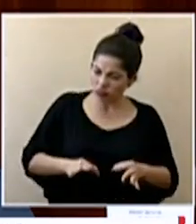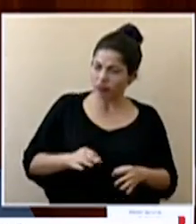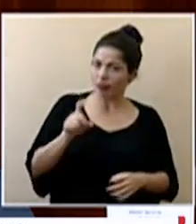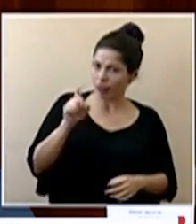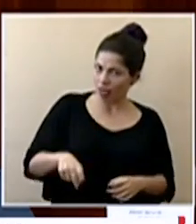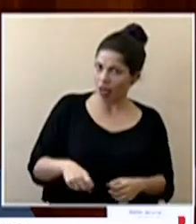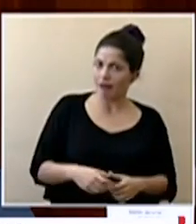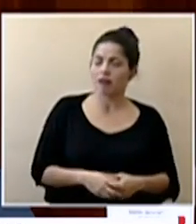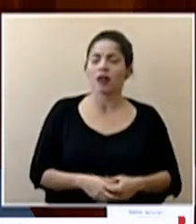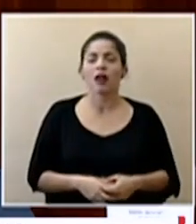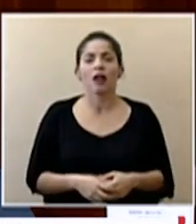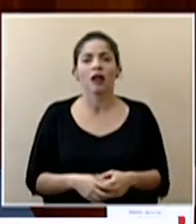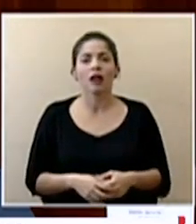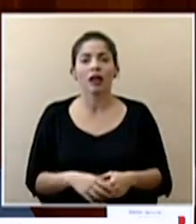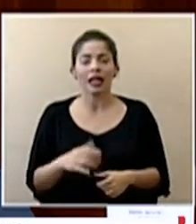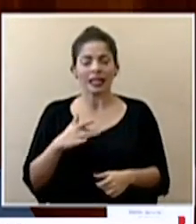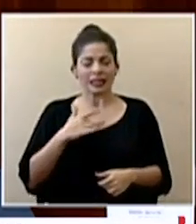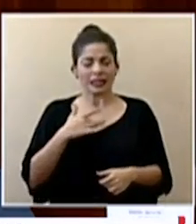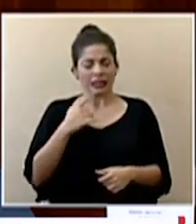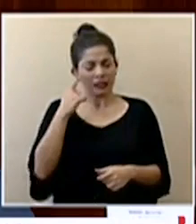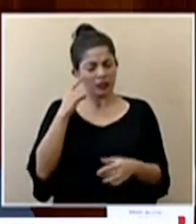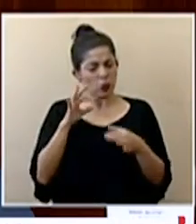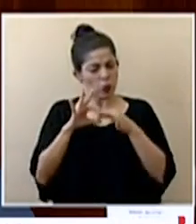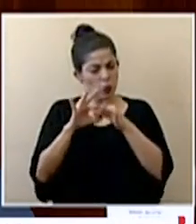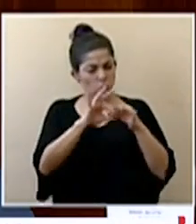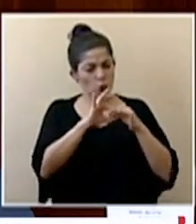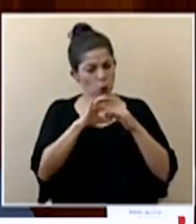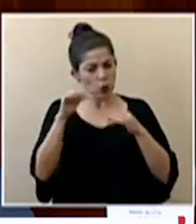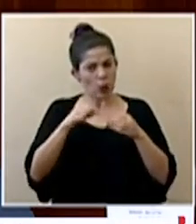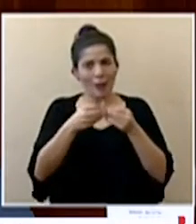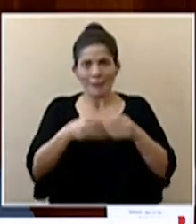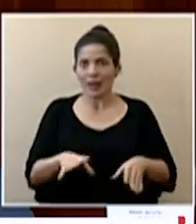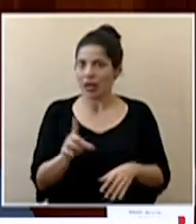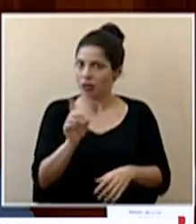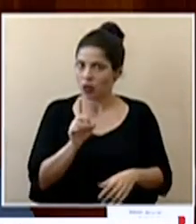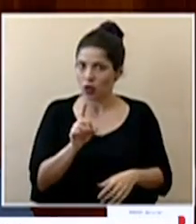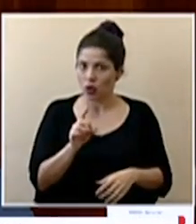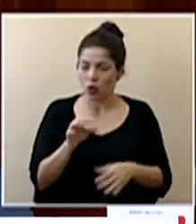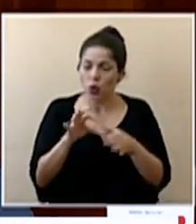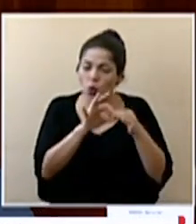y no perder ese sentido de unión nacional.